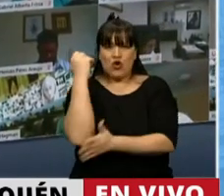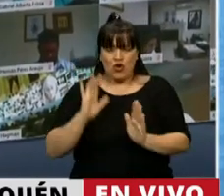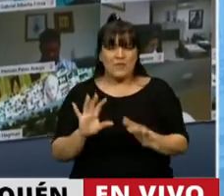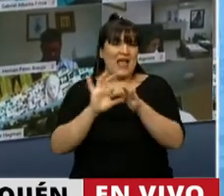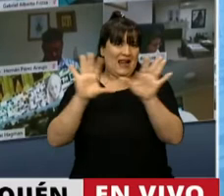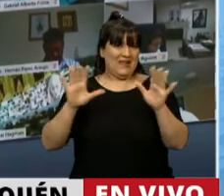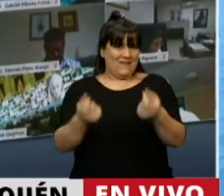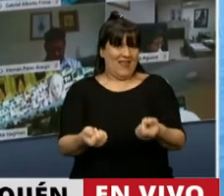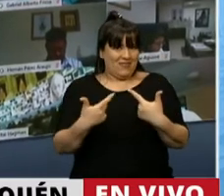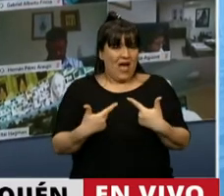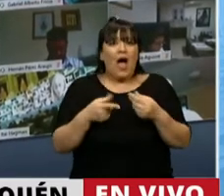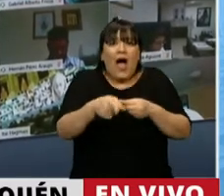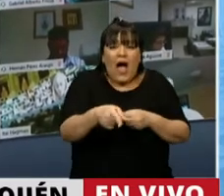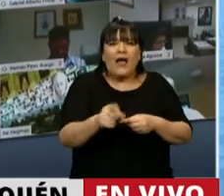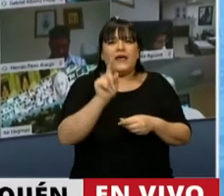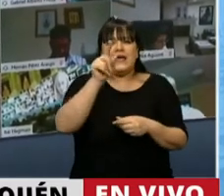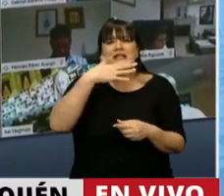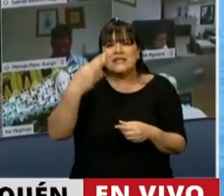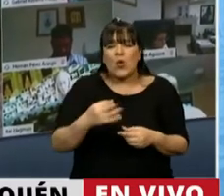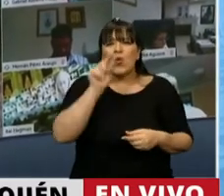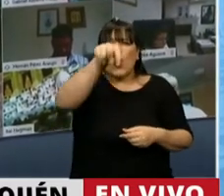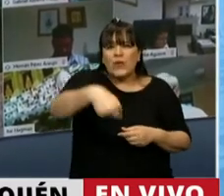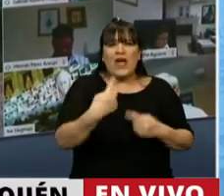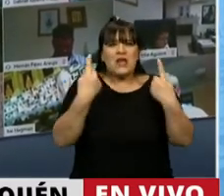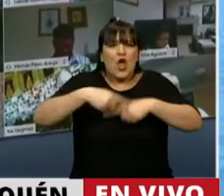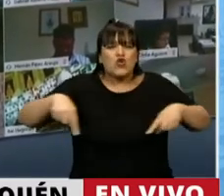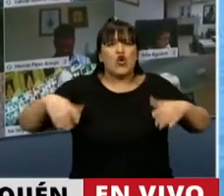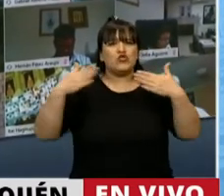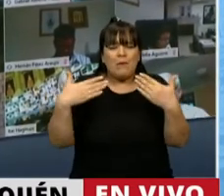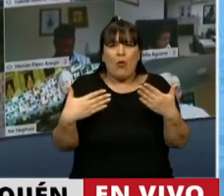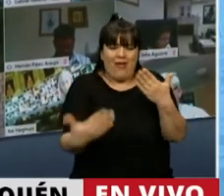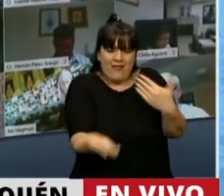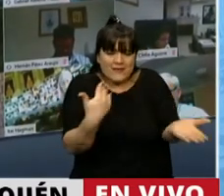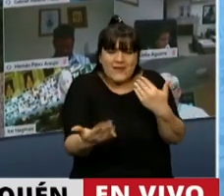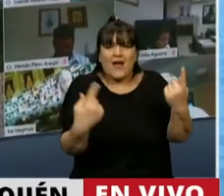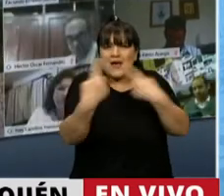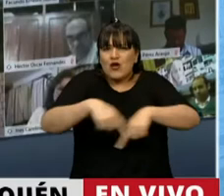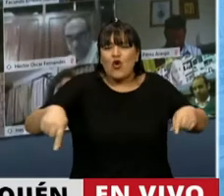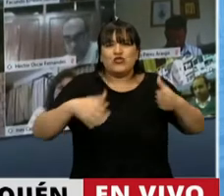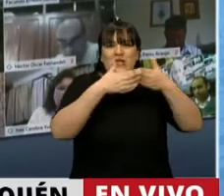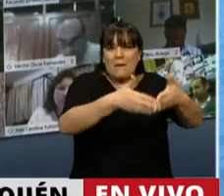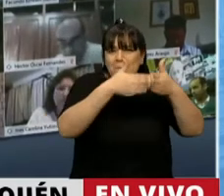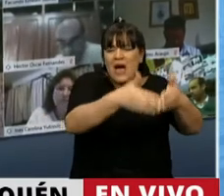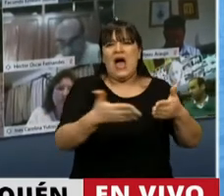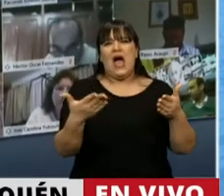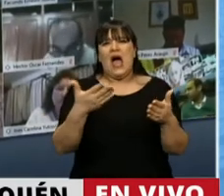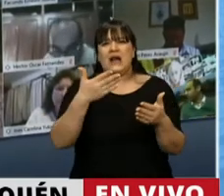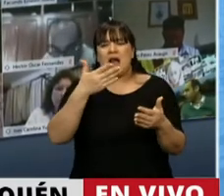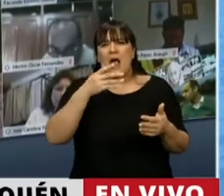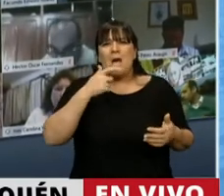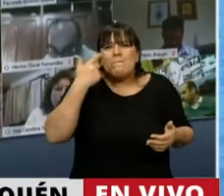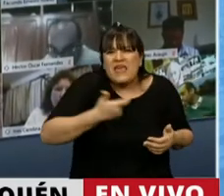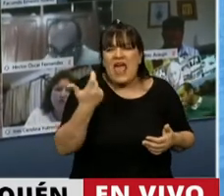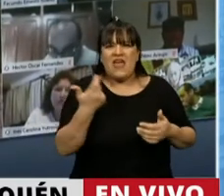jurídica se abrirán múltiples posibilidades de explotación de recursos marítimos, minerales, de